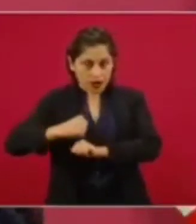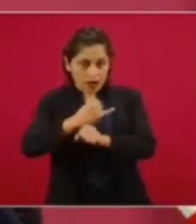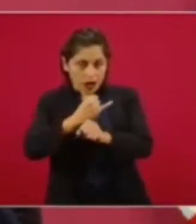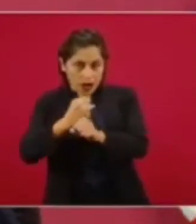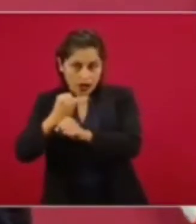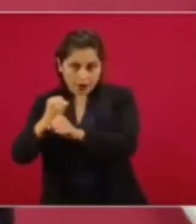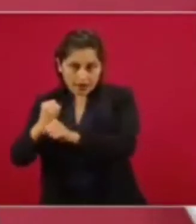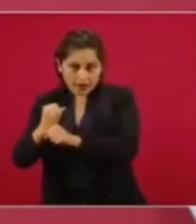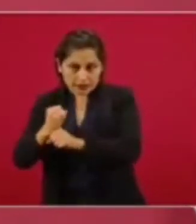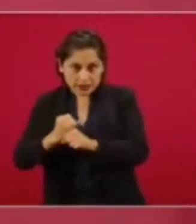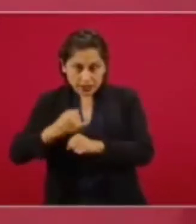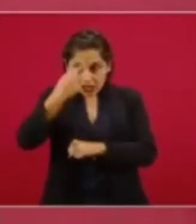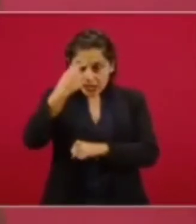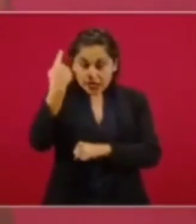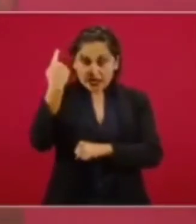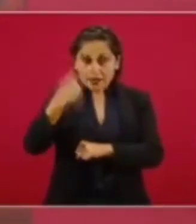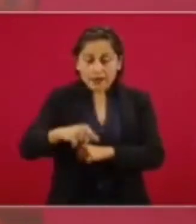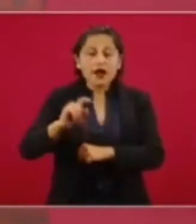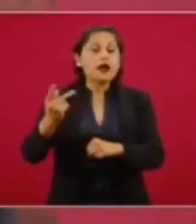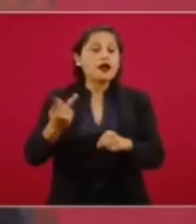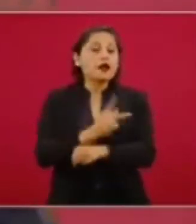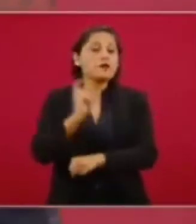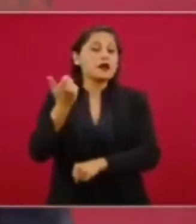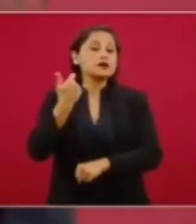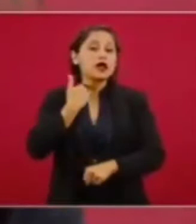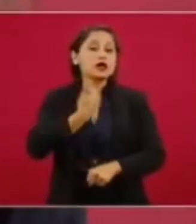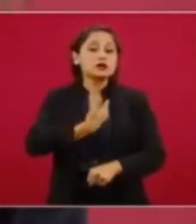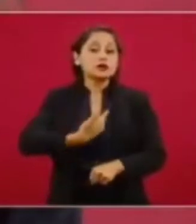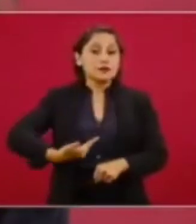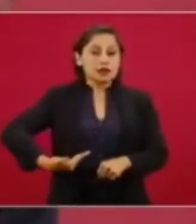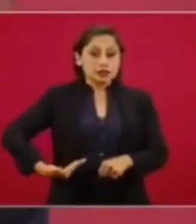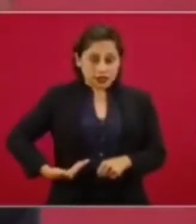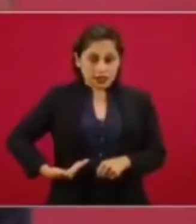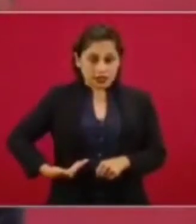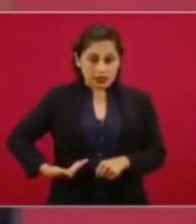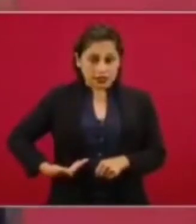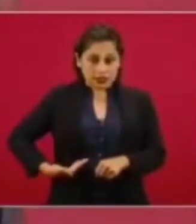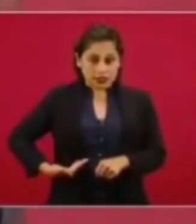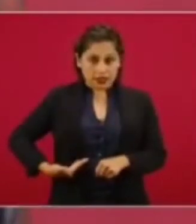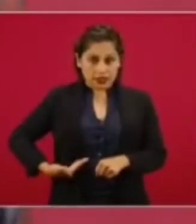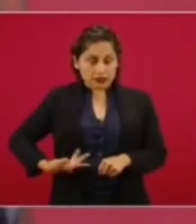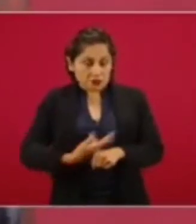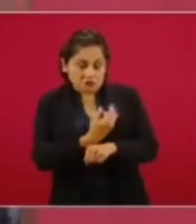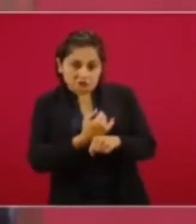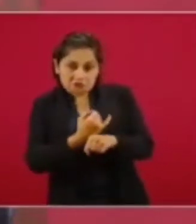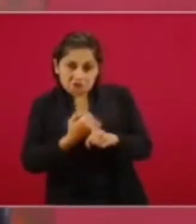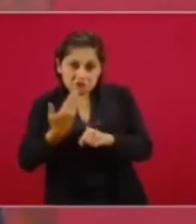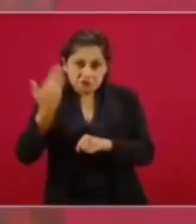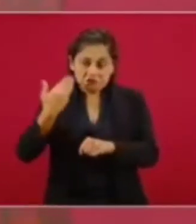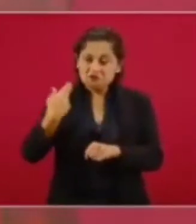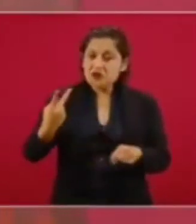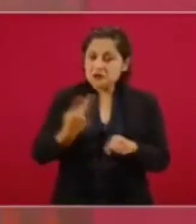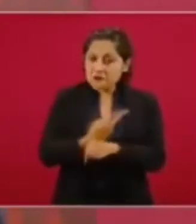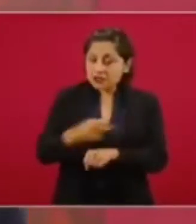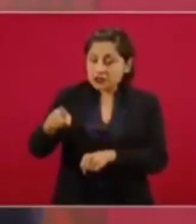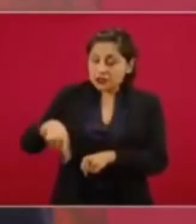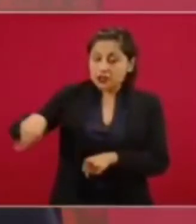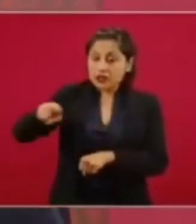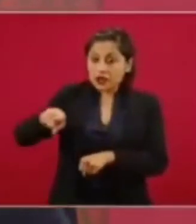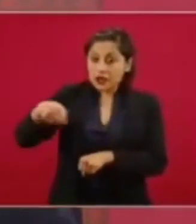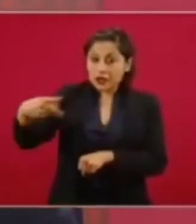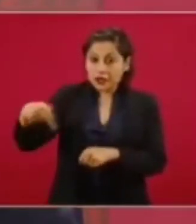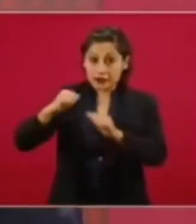expresidentes tendrían que votar por el sí y los que están en contra de que